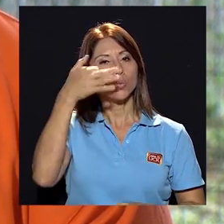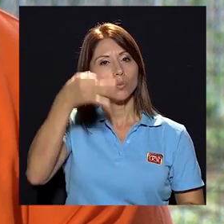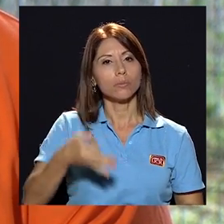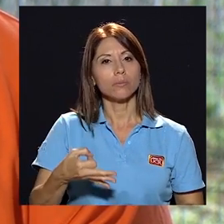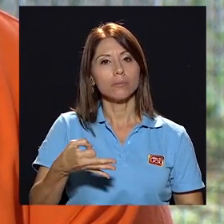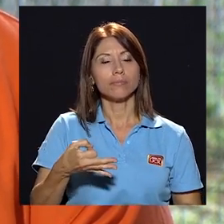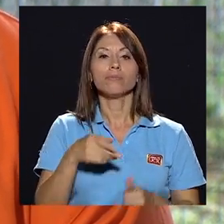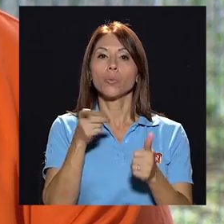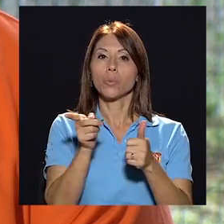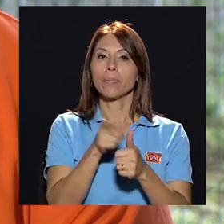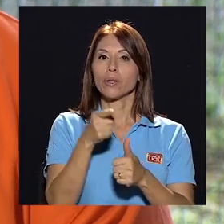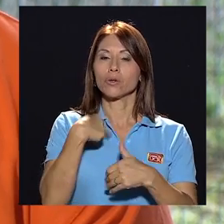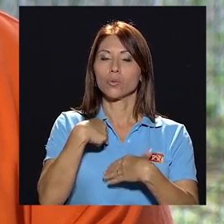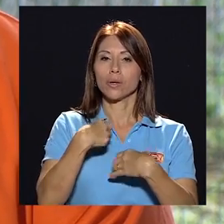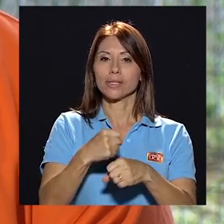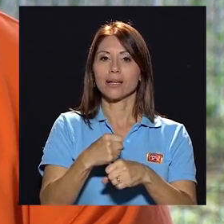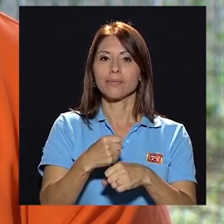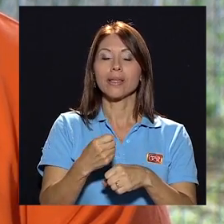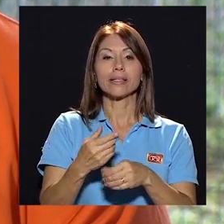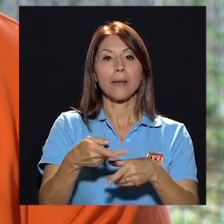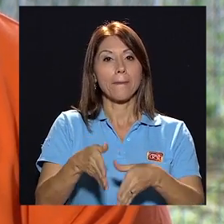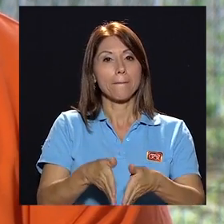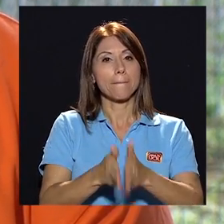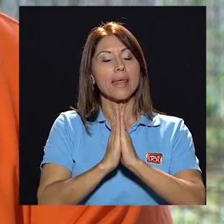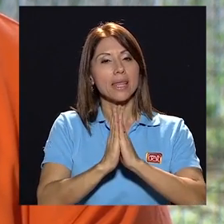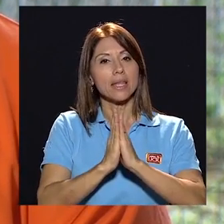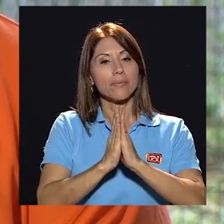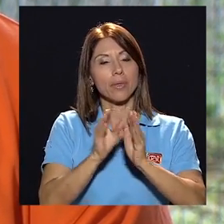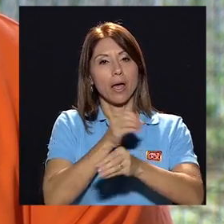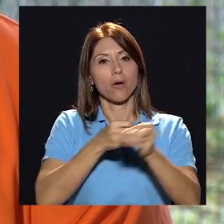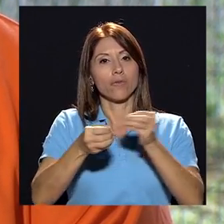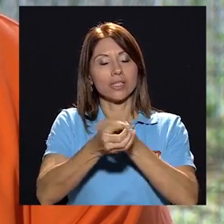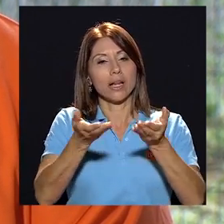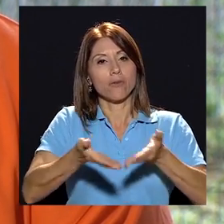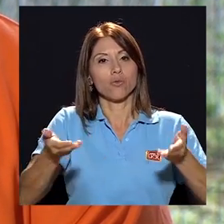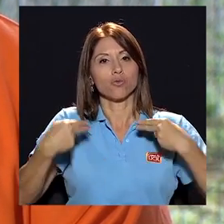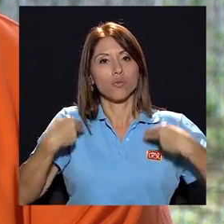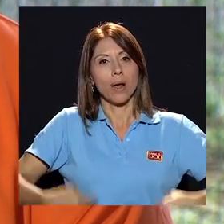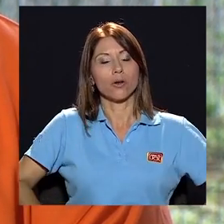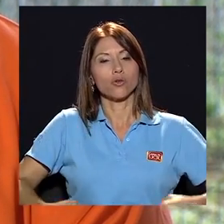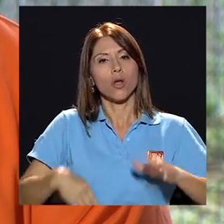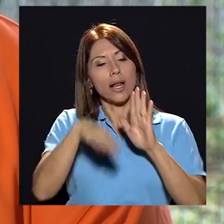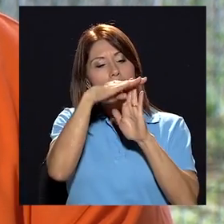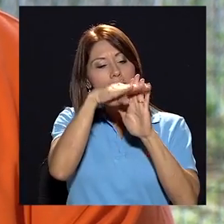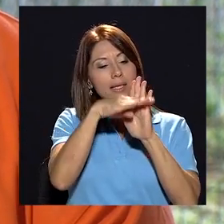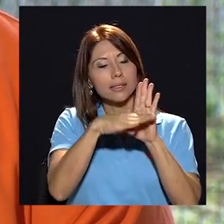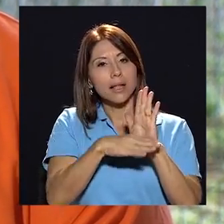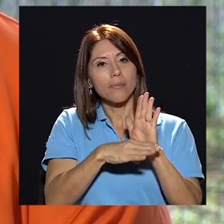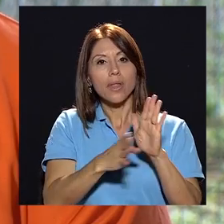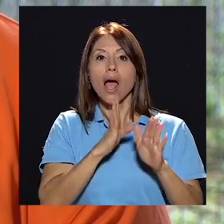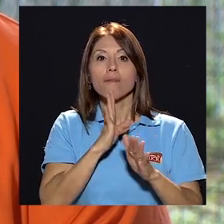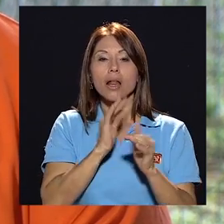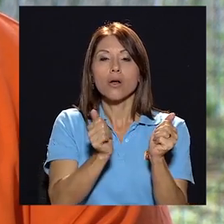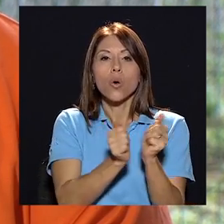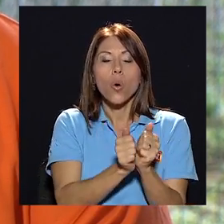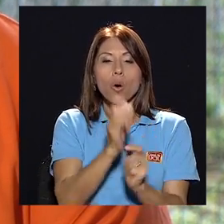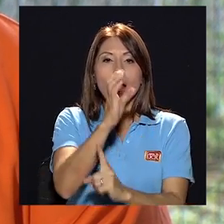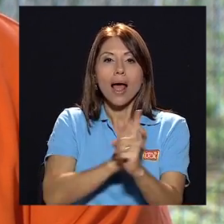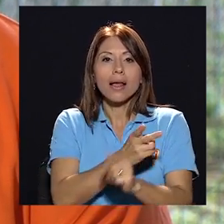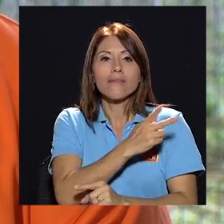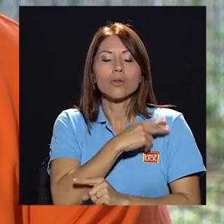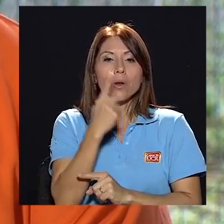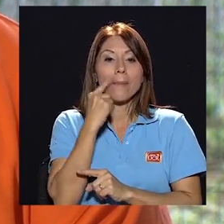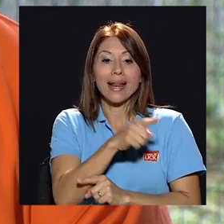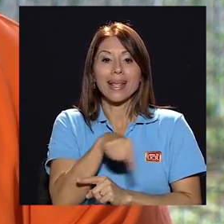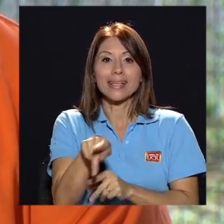Entonces, yo creo que lo primero que voy a hacer es pedir una lista a la Oficina de Recursos Humanos y hablar con cada jefatura para